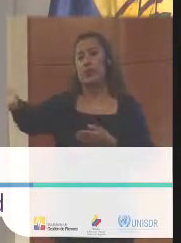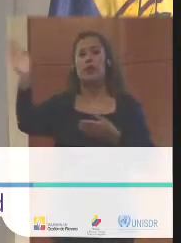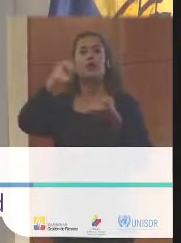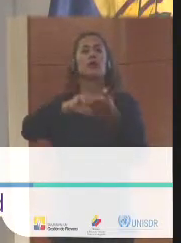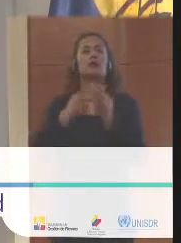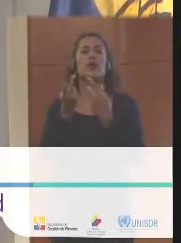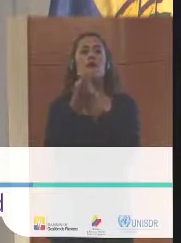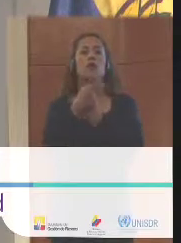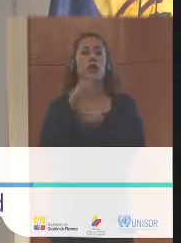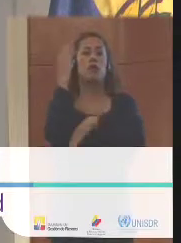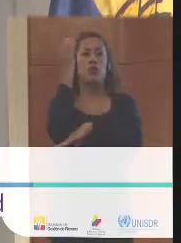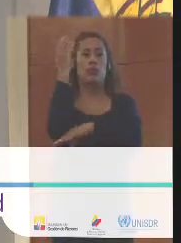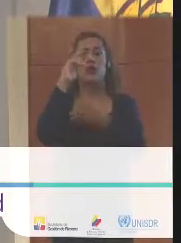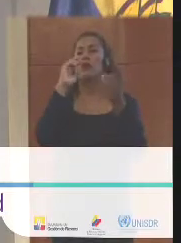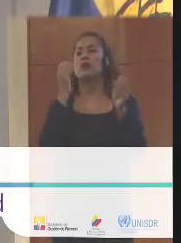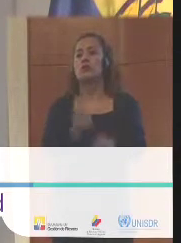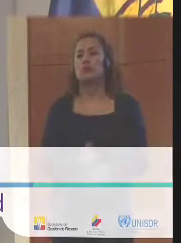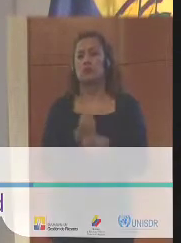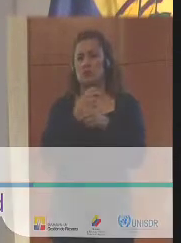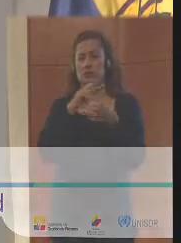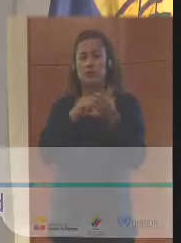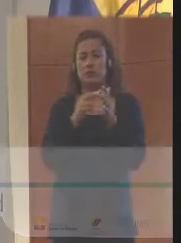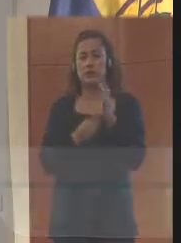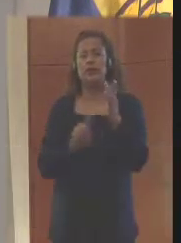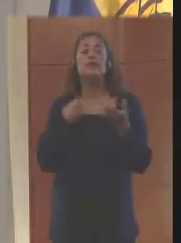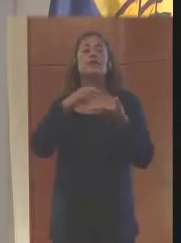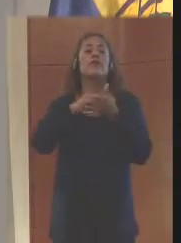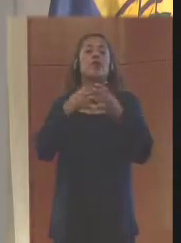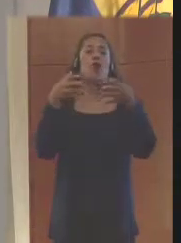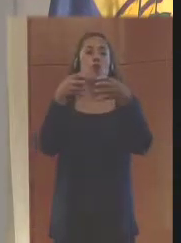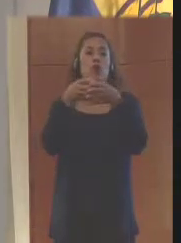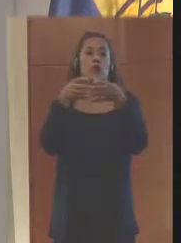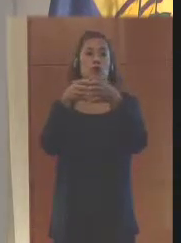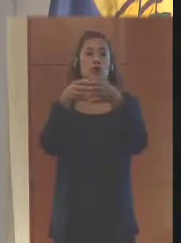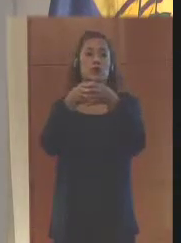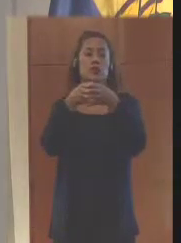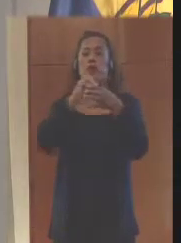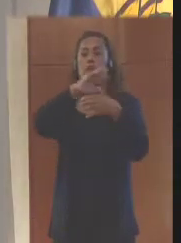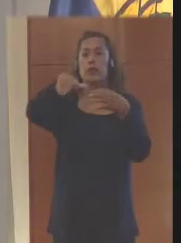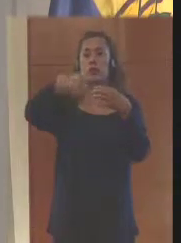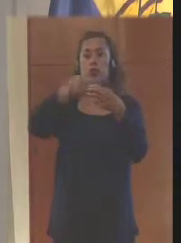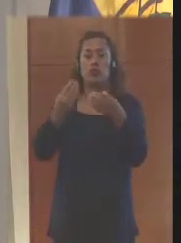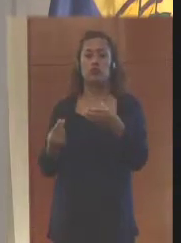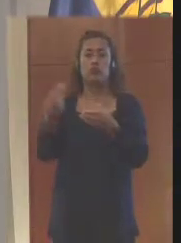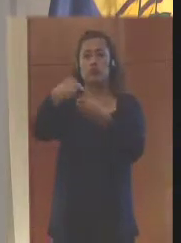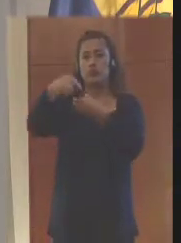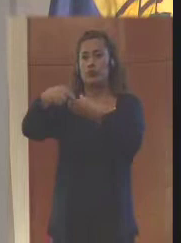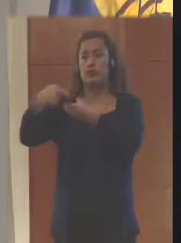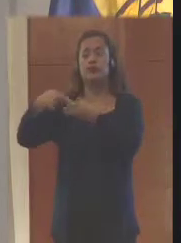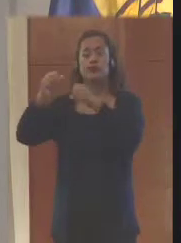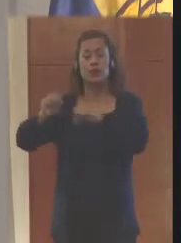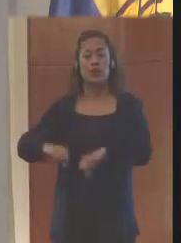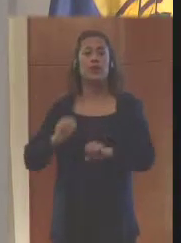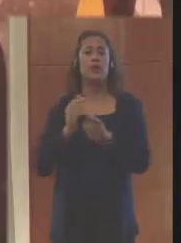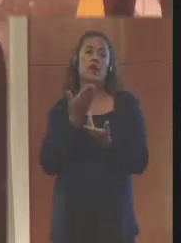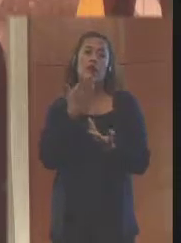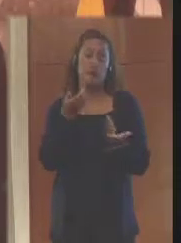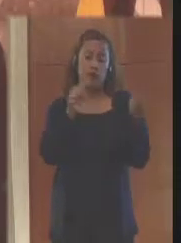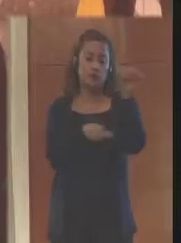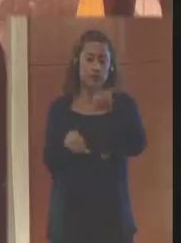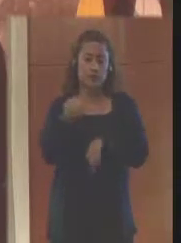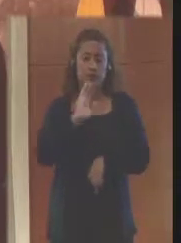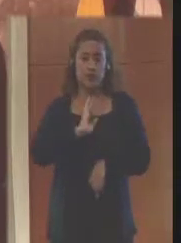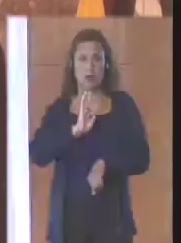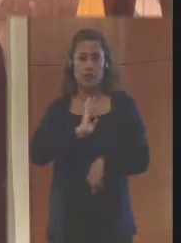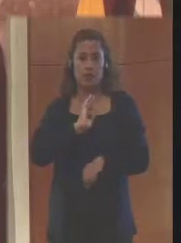Consejo Colombiano de Seguridad. Es una asociación de utilidad común, técnica y científica, que tiene ya